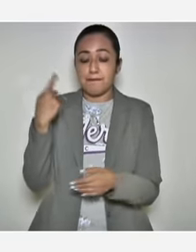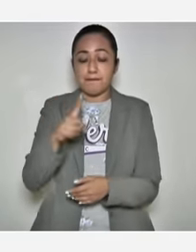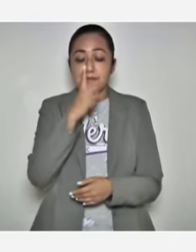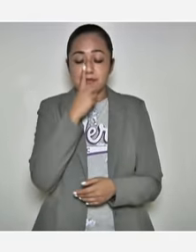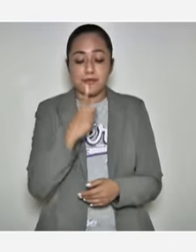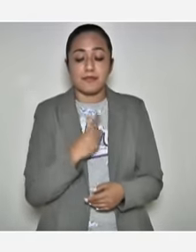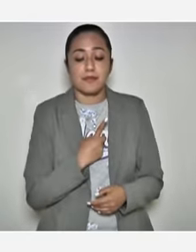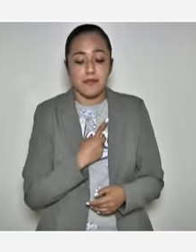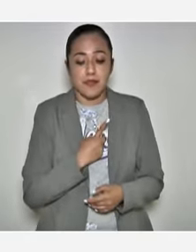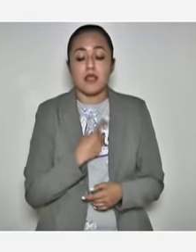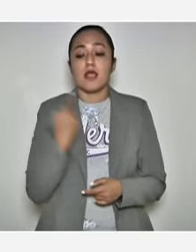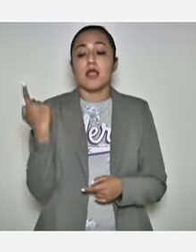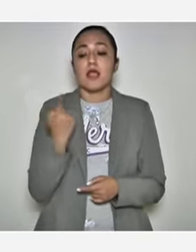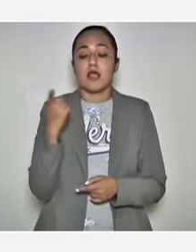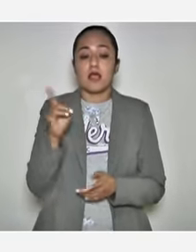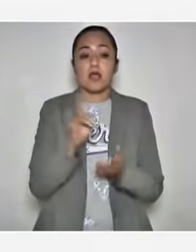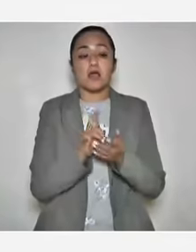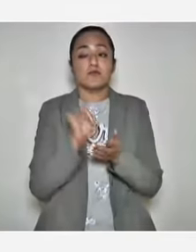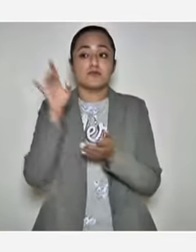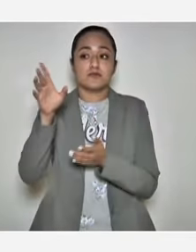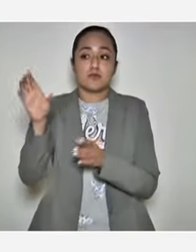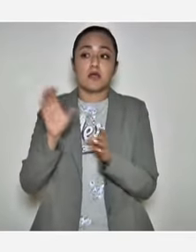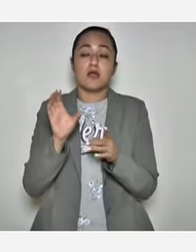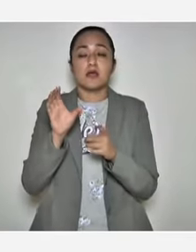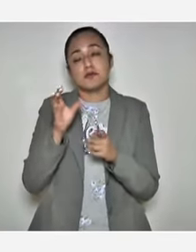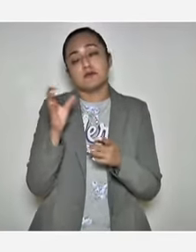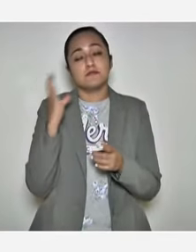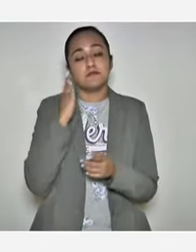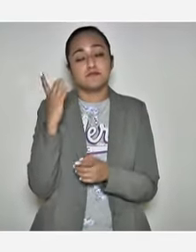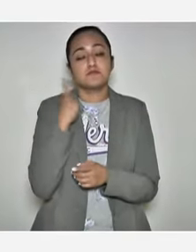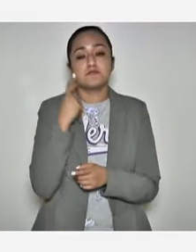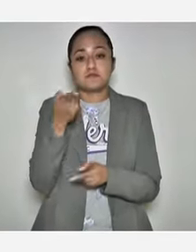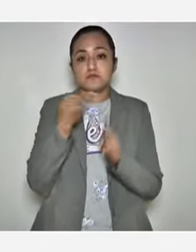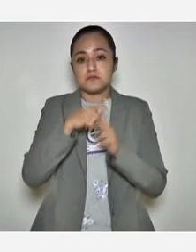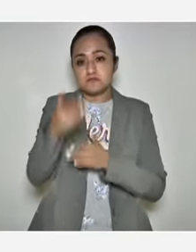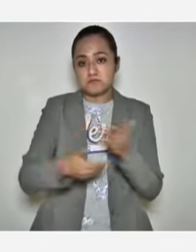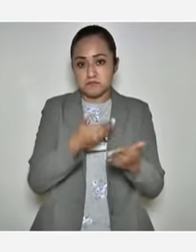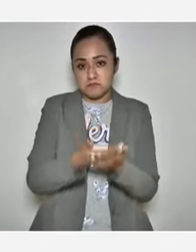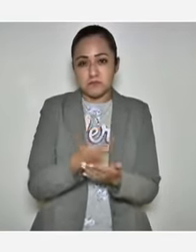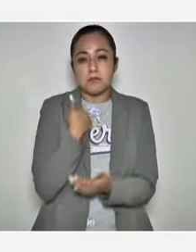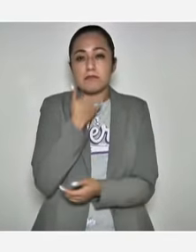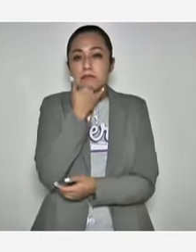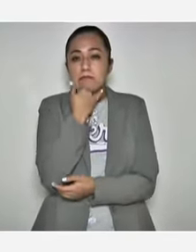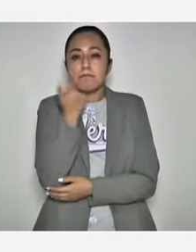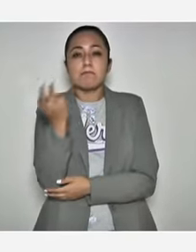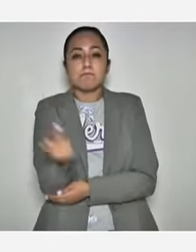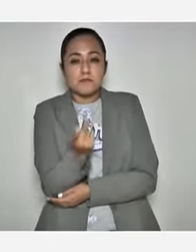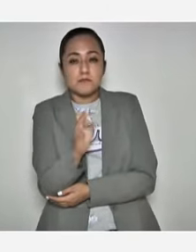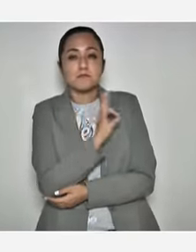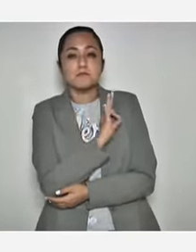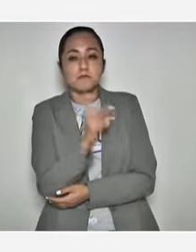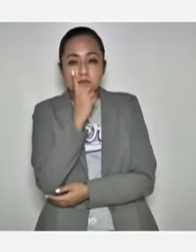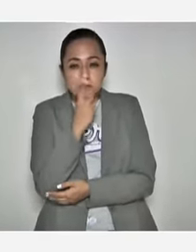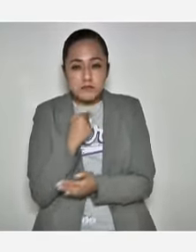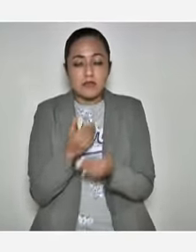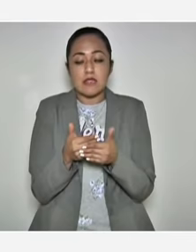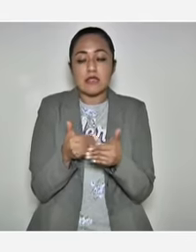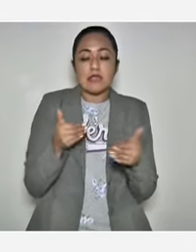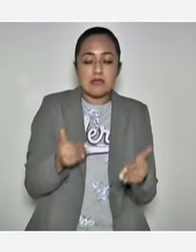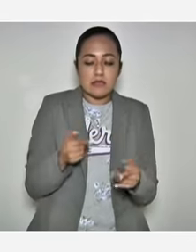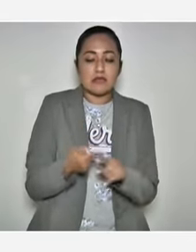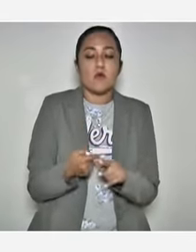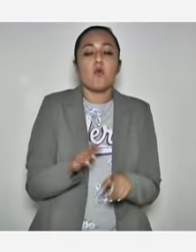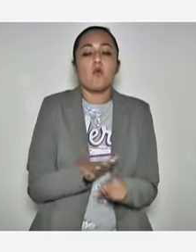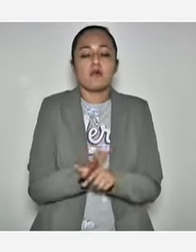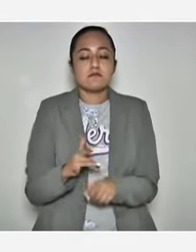mencionó que va a enviar al Congreso del Estado de Iniciativas, nada más quisiera abundar un poco más y nos pudiera adelantar en qué